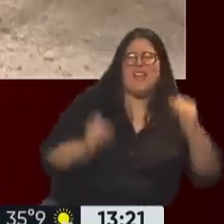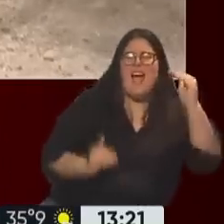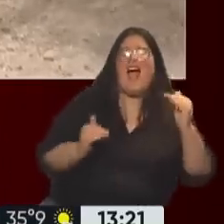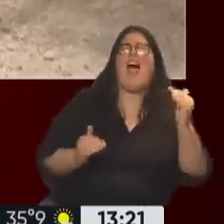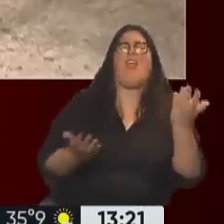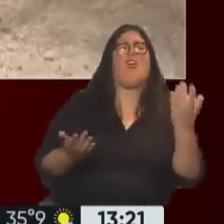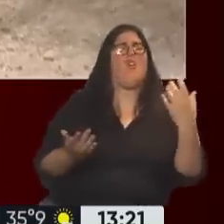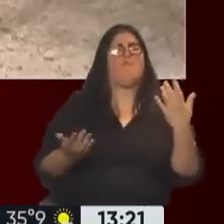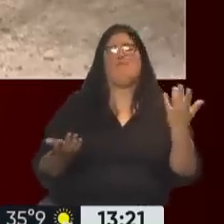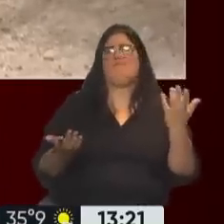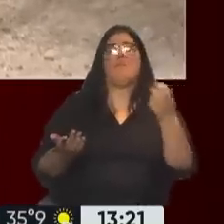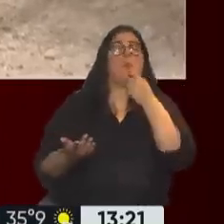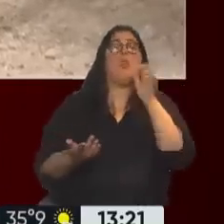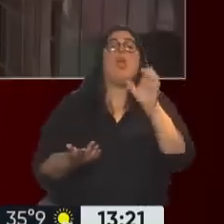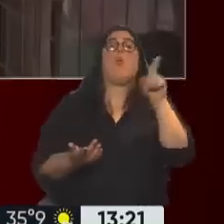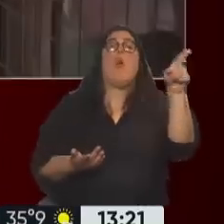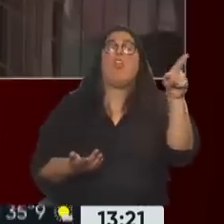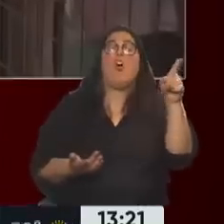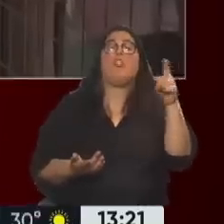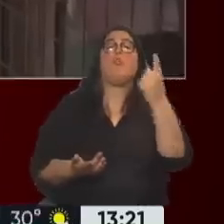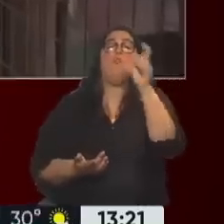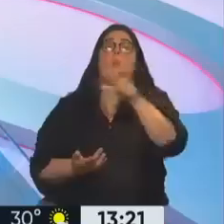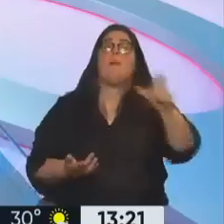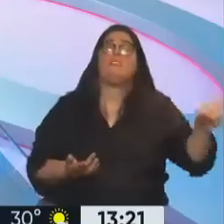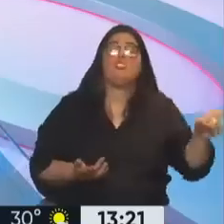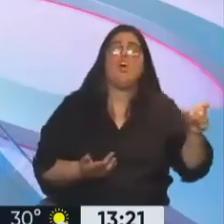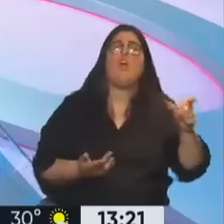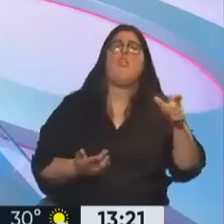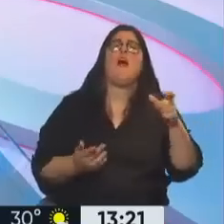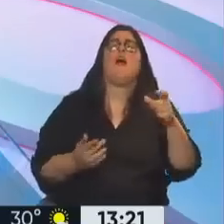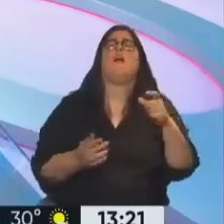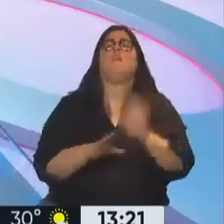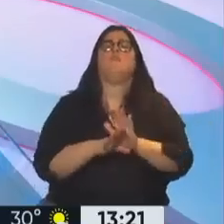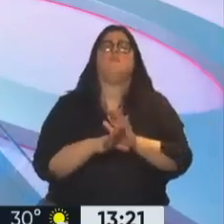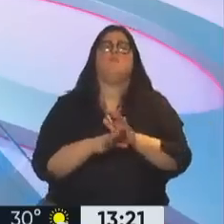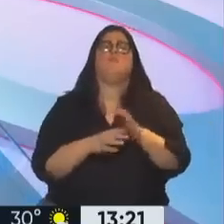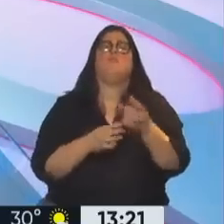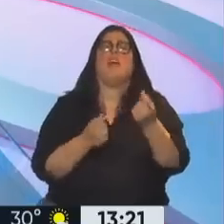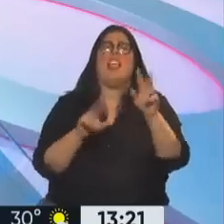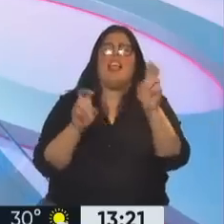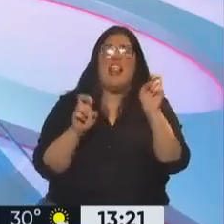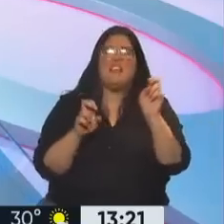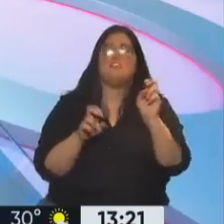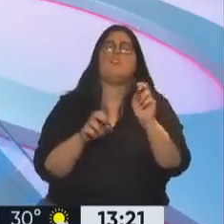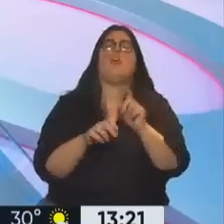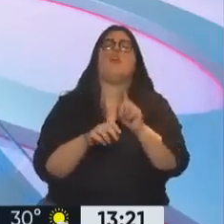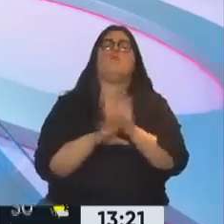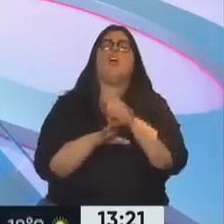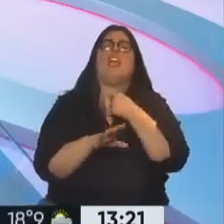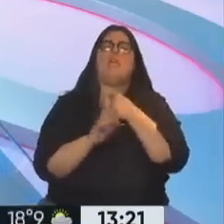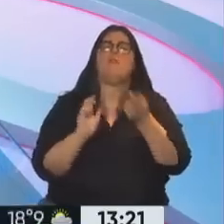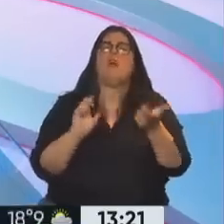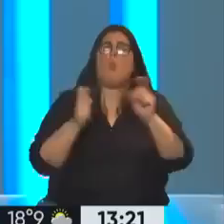Latina, un país como Ecuador, su ingreso per cápita corresponde al año 1918 a Estados Unidos. Queremos imitar las instituciones actuales de Estados Unidos.